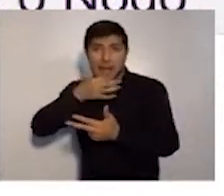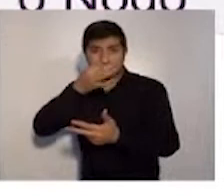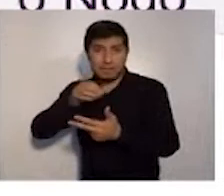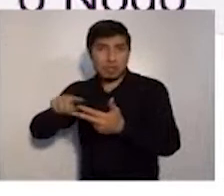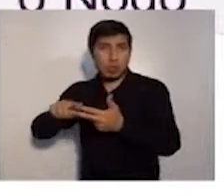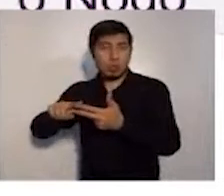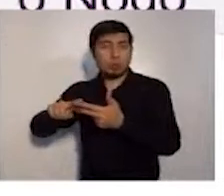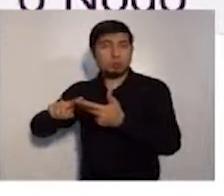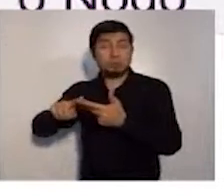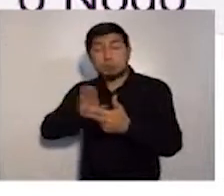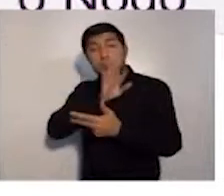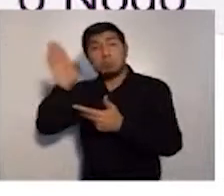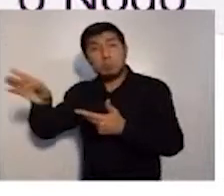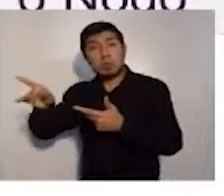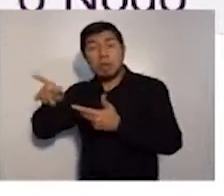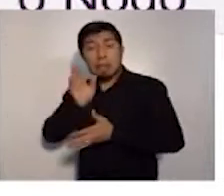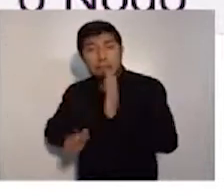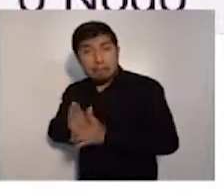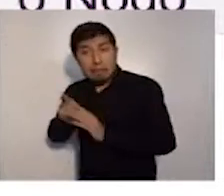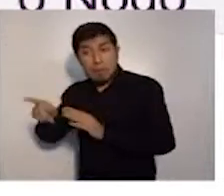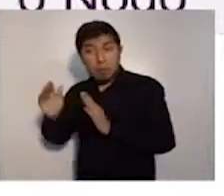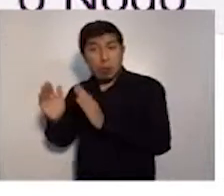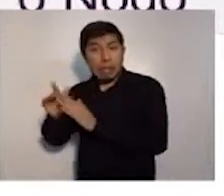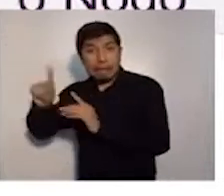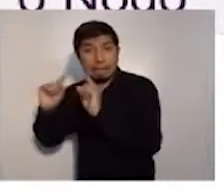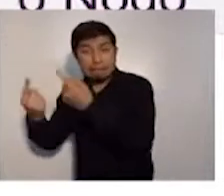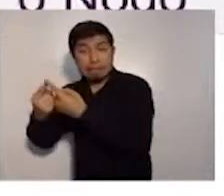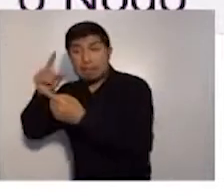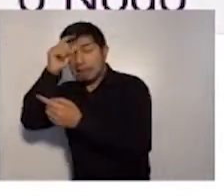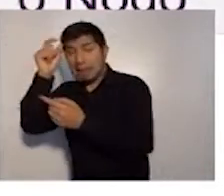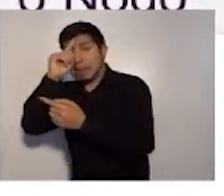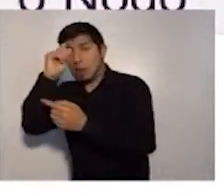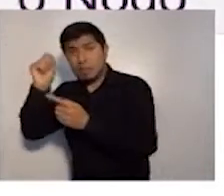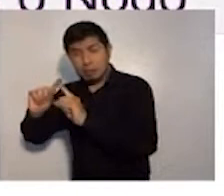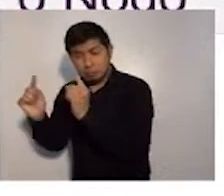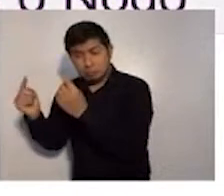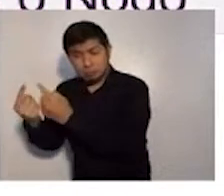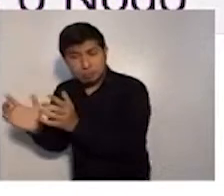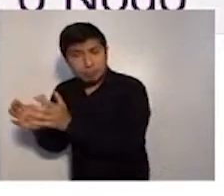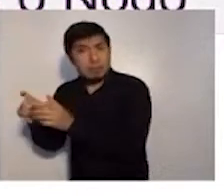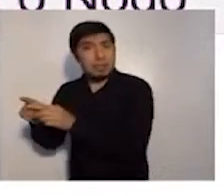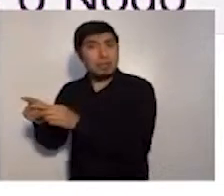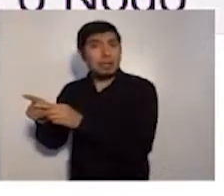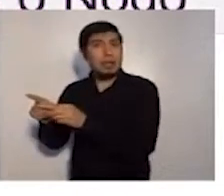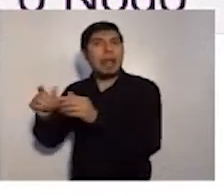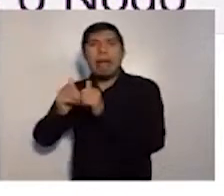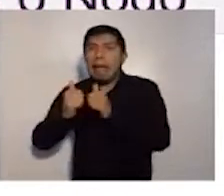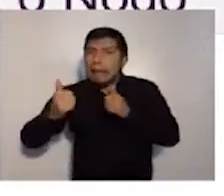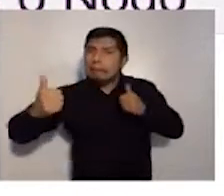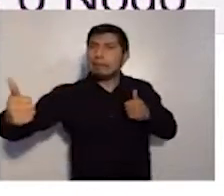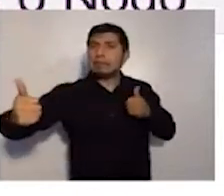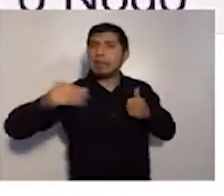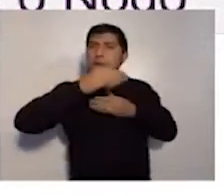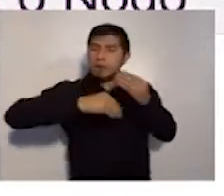vaya al nodo, le van a dar un tratamiento y va a volver a su casa. Tenga la precaución de aislarse de la familia para tratar de evitar a